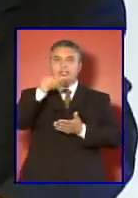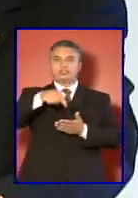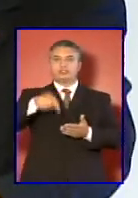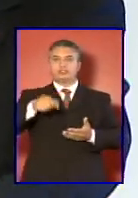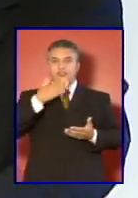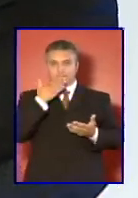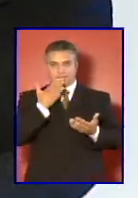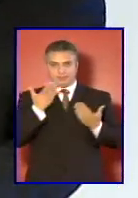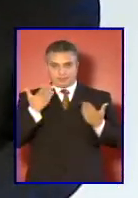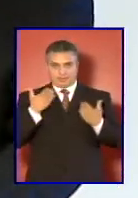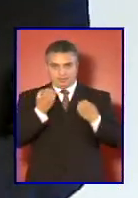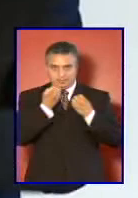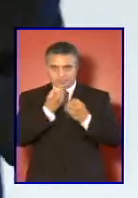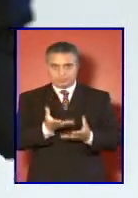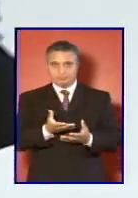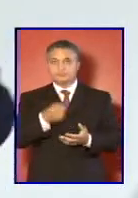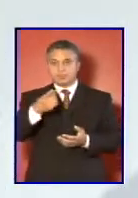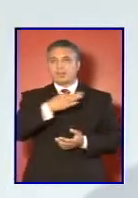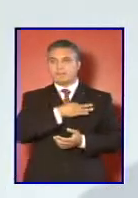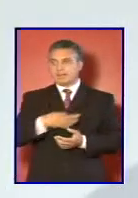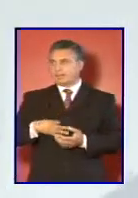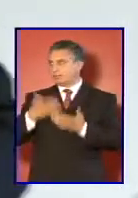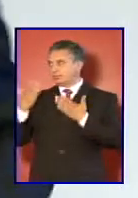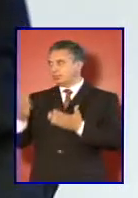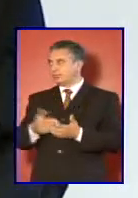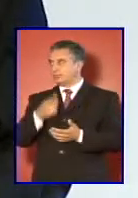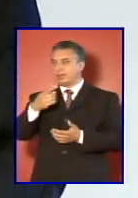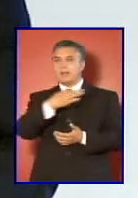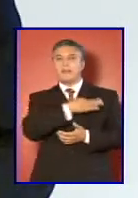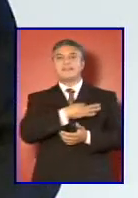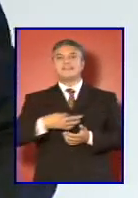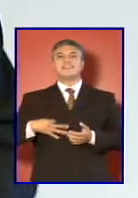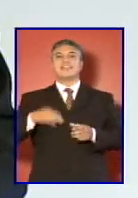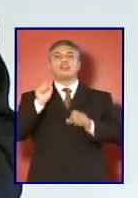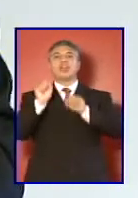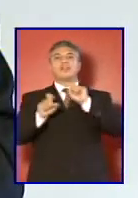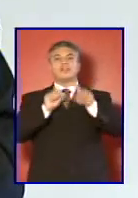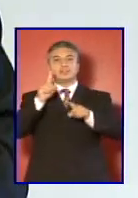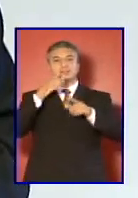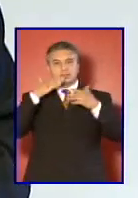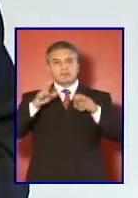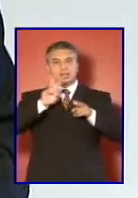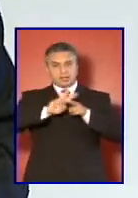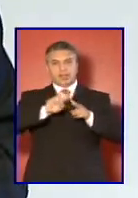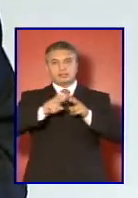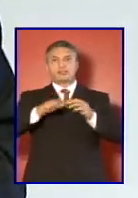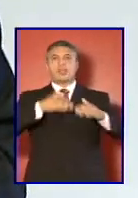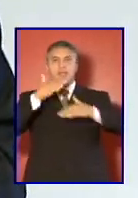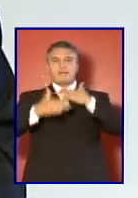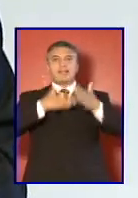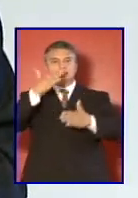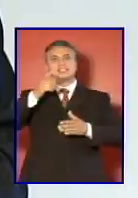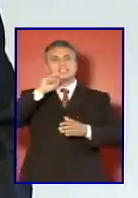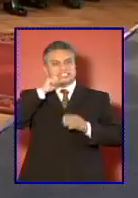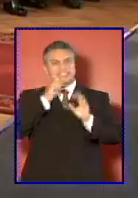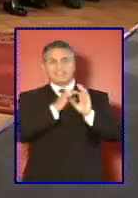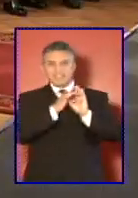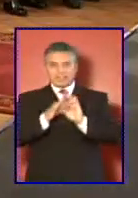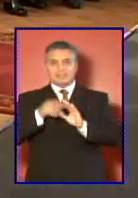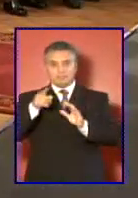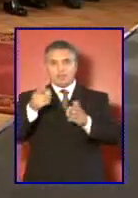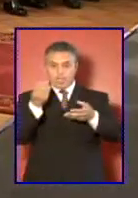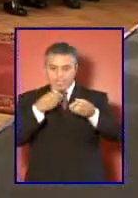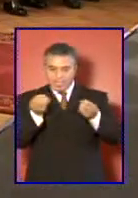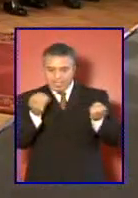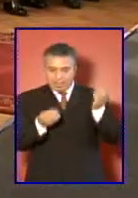cuenta pública señor ministro el ministerio de defensa ha realizado avances significativos en la